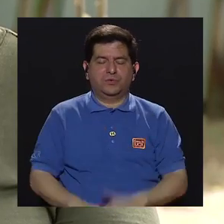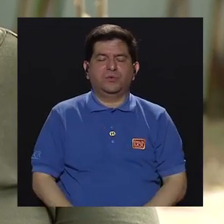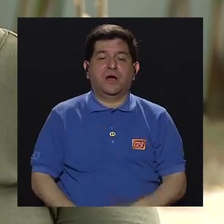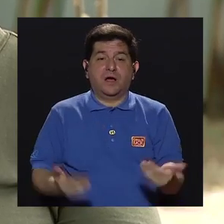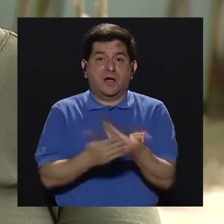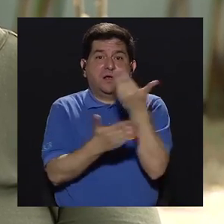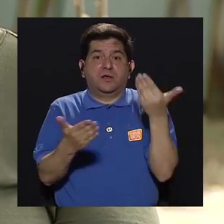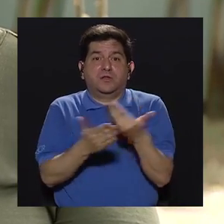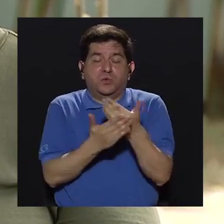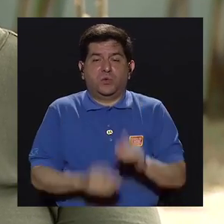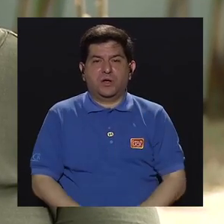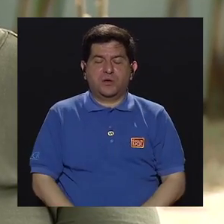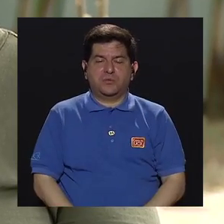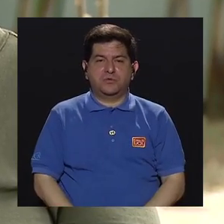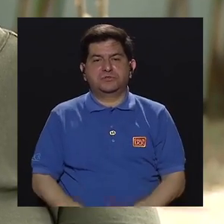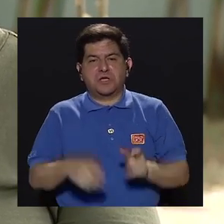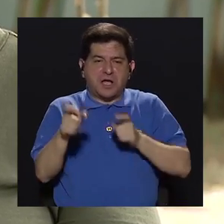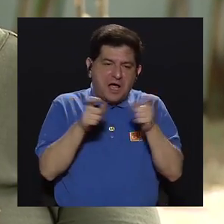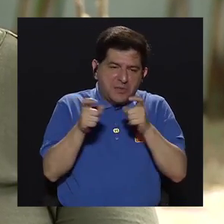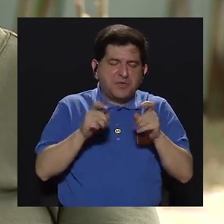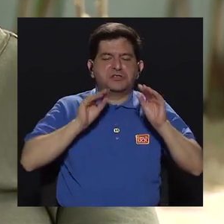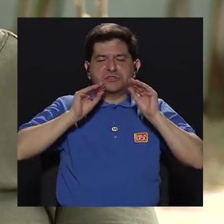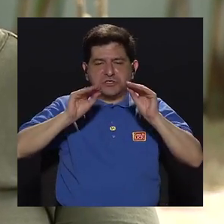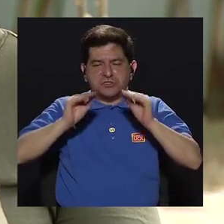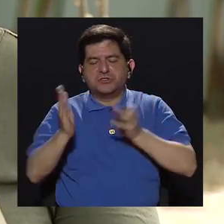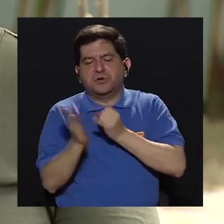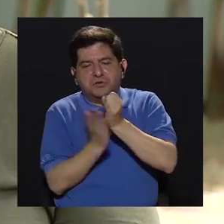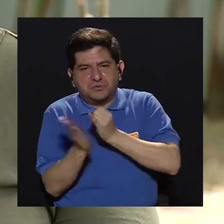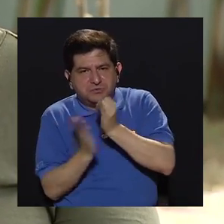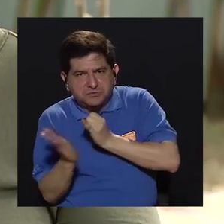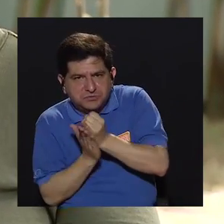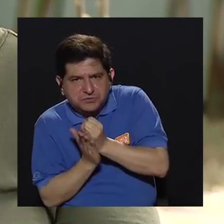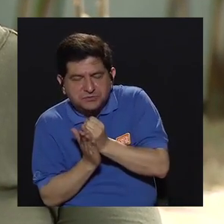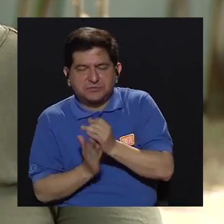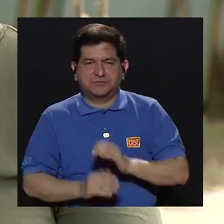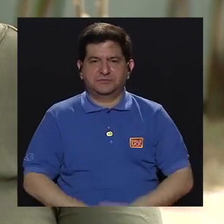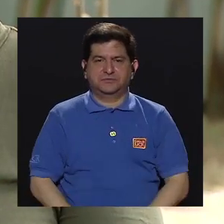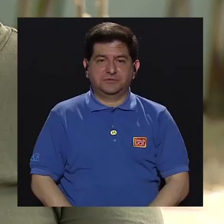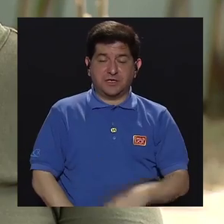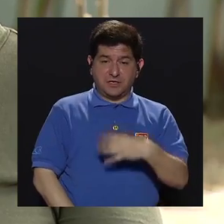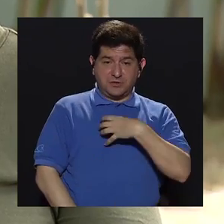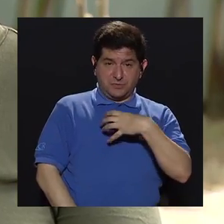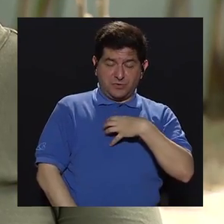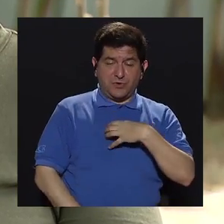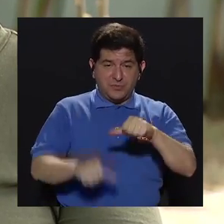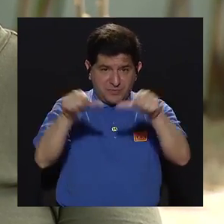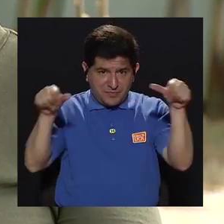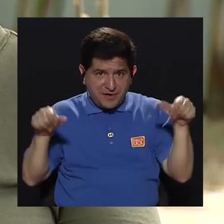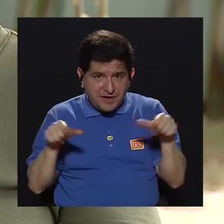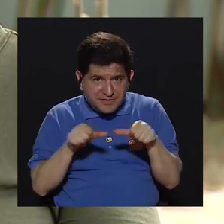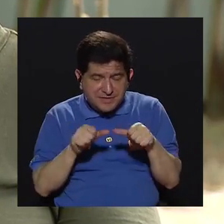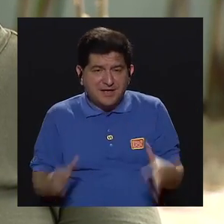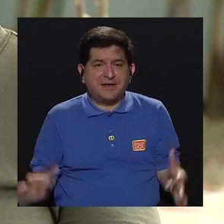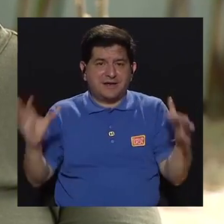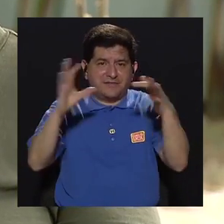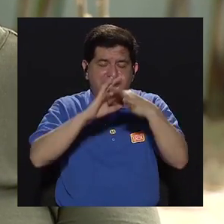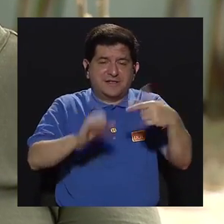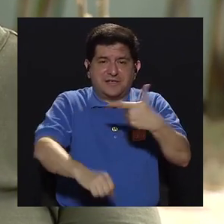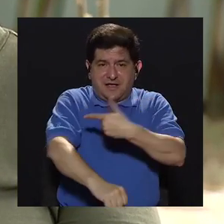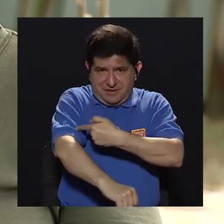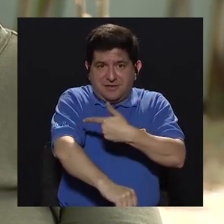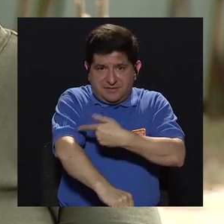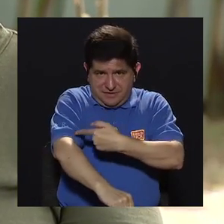novedosos en el ámbito de la administración, de la docencia, de la investigación, propias y afines a